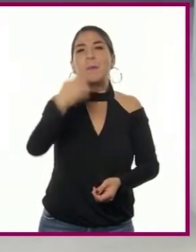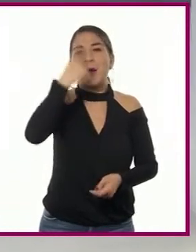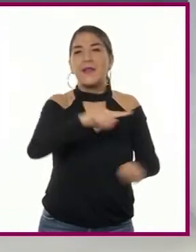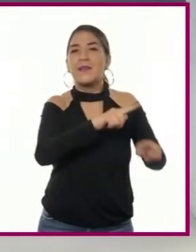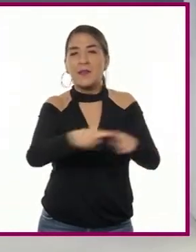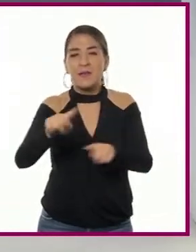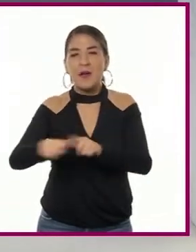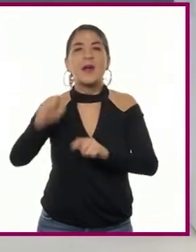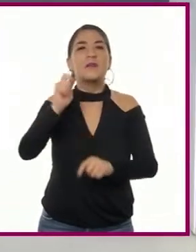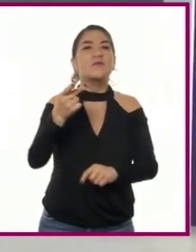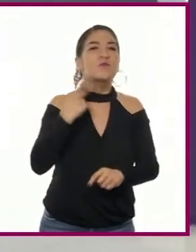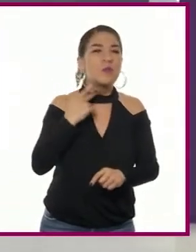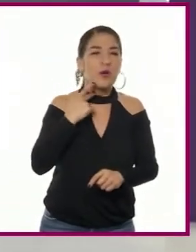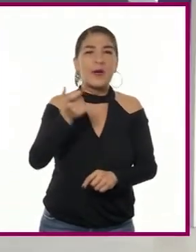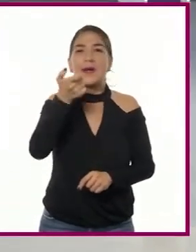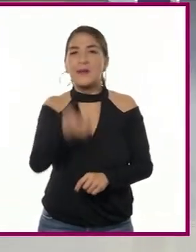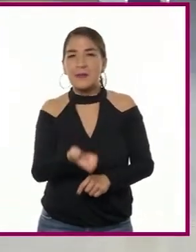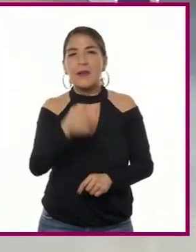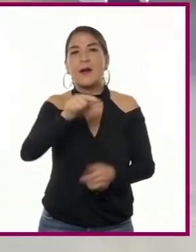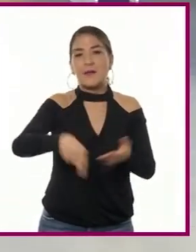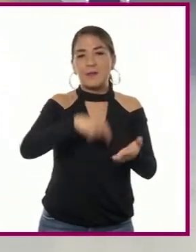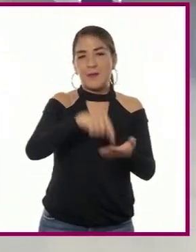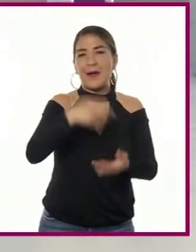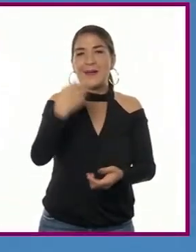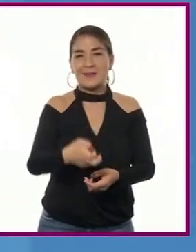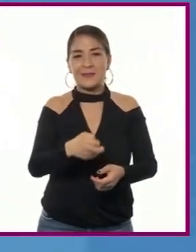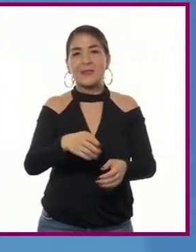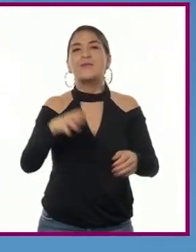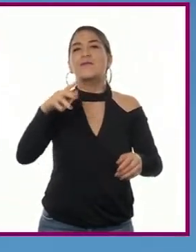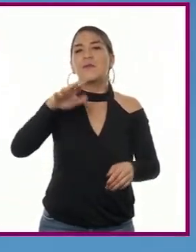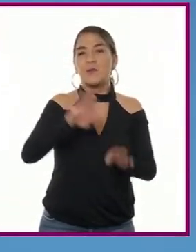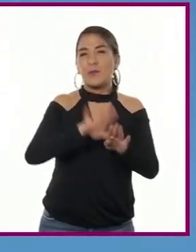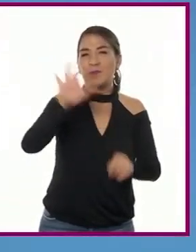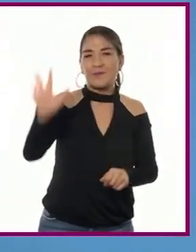actores políticos y económicos de los territorios americanos.